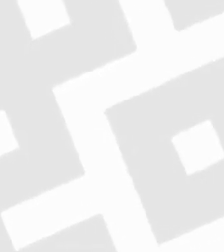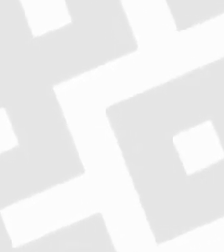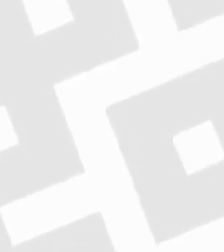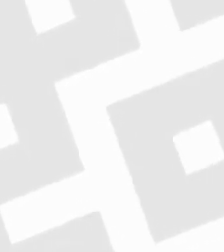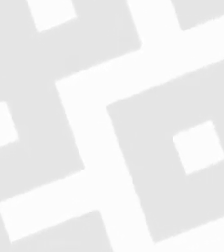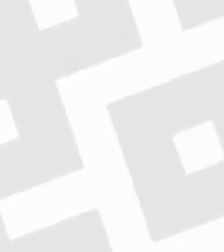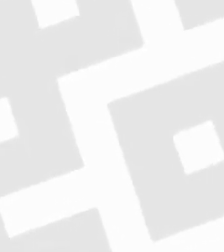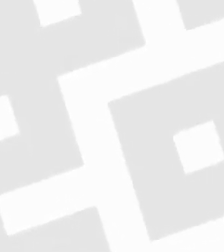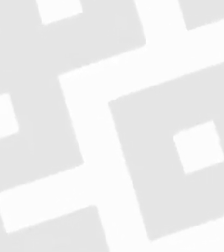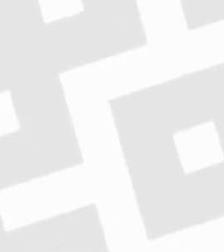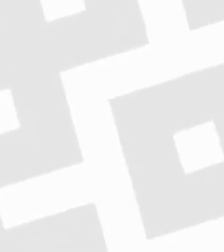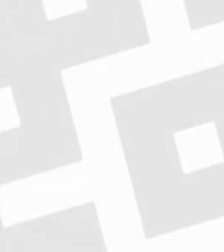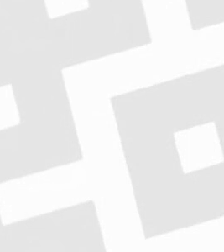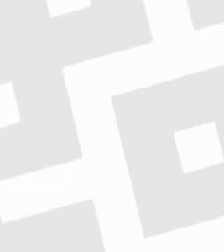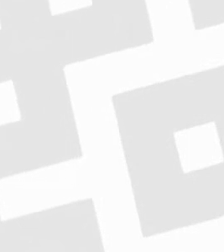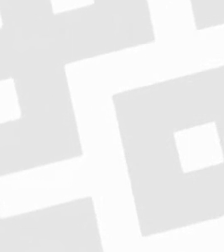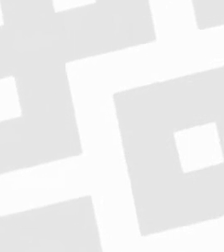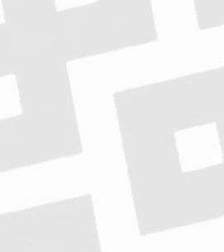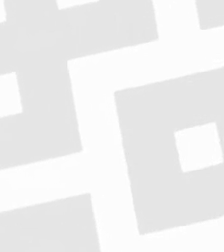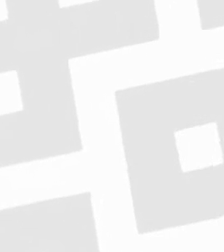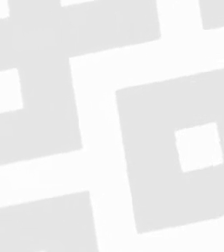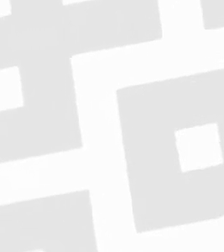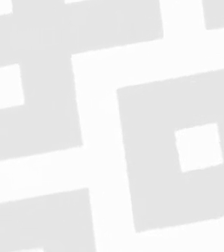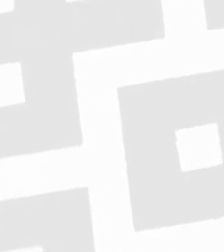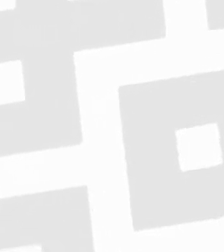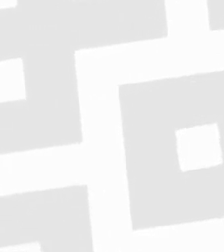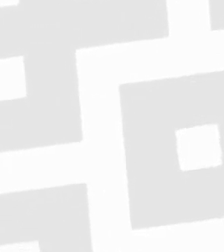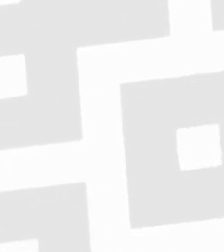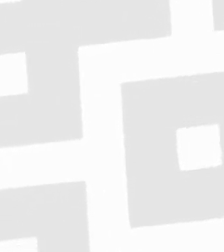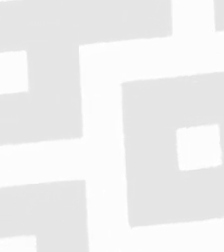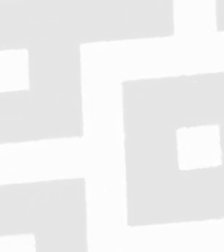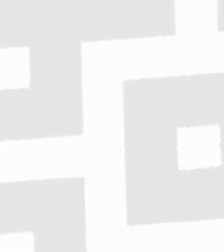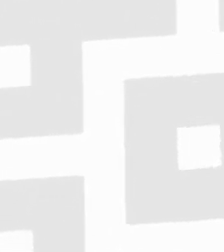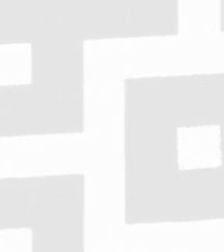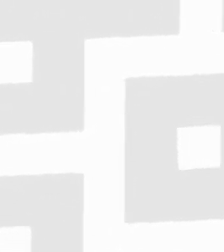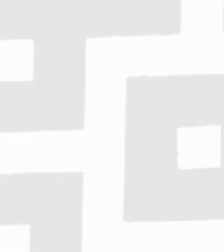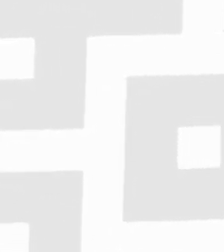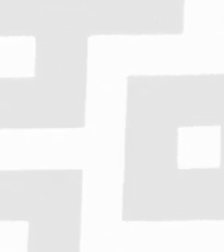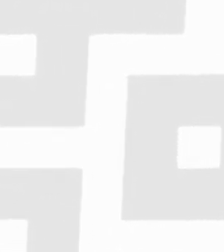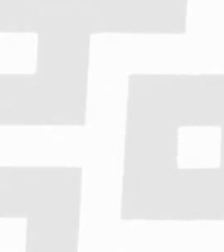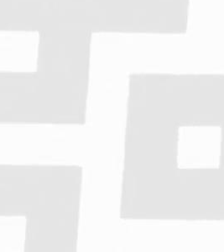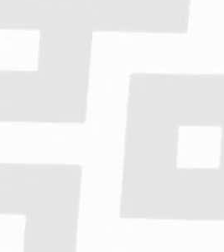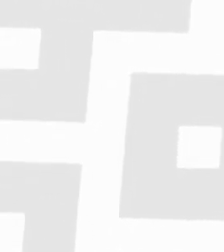Estrategia Estatal contra el Coronavirus. Actualización en Veracruz.